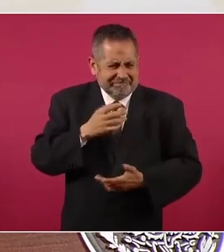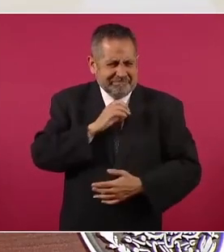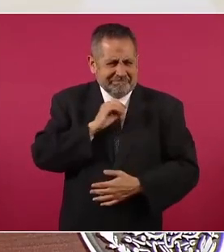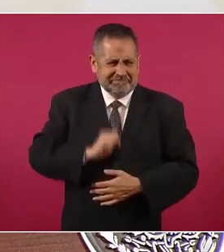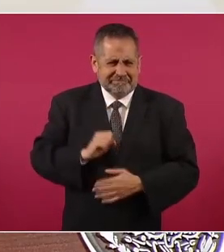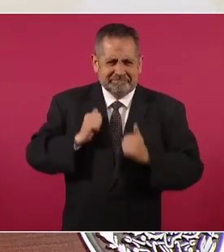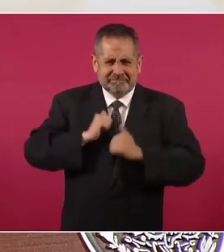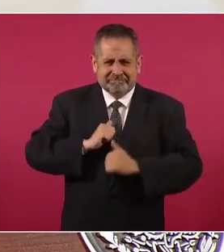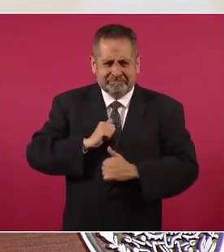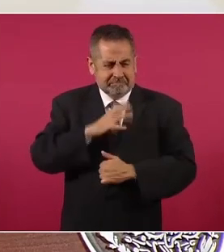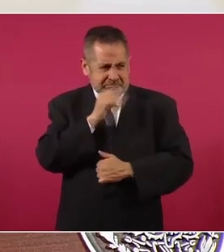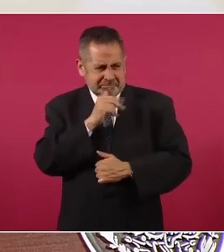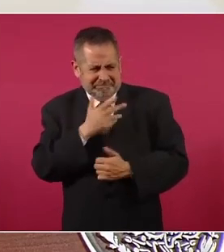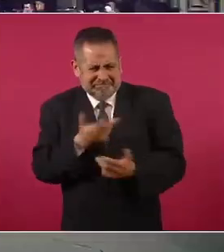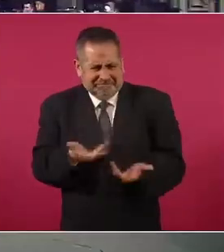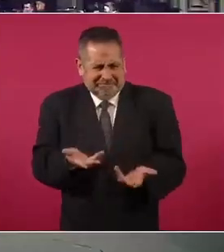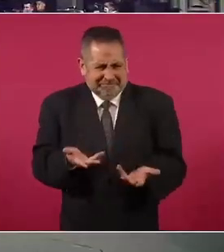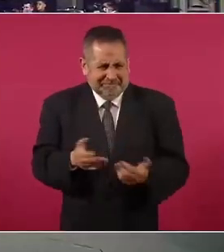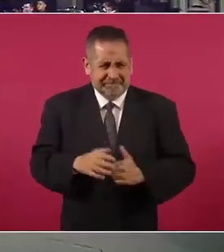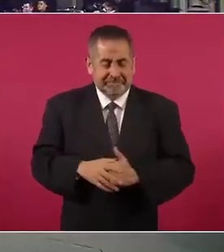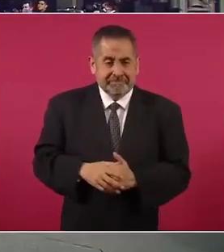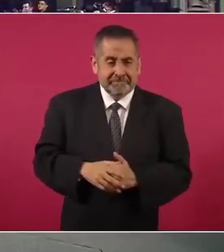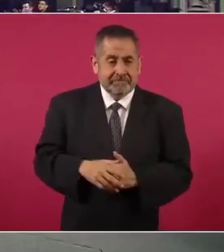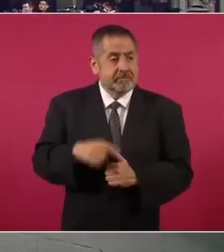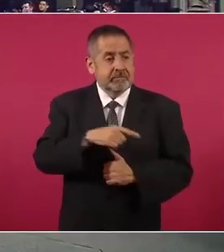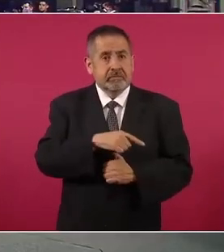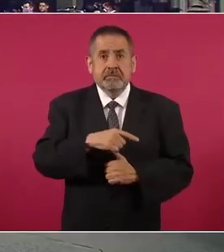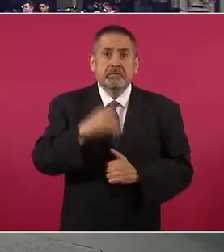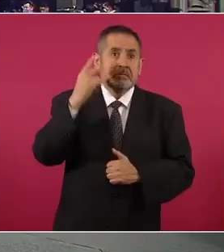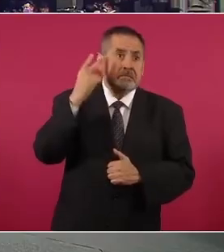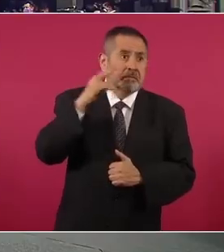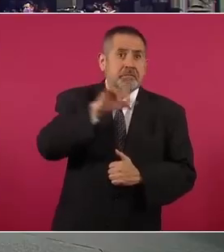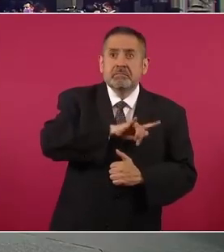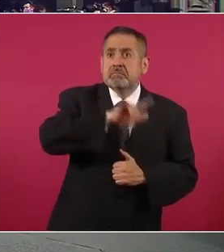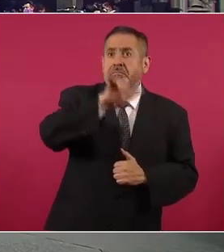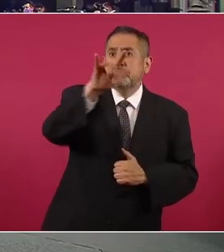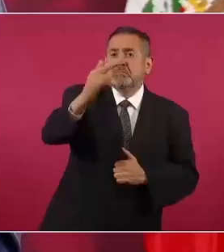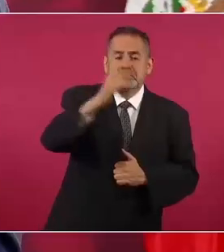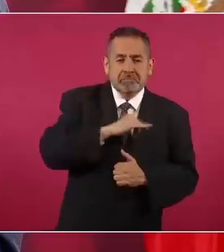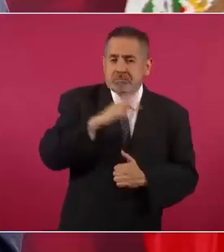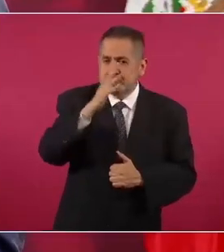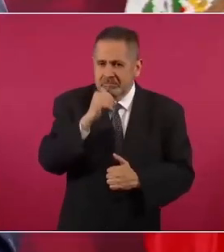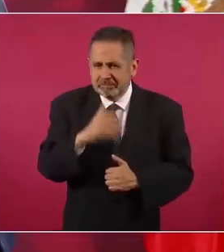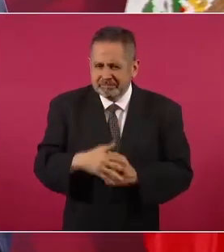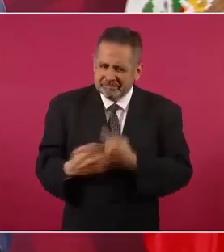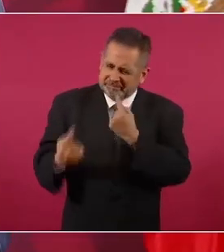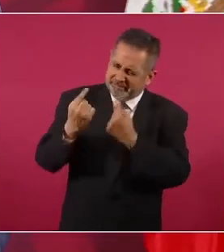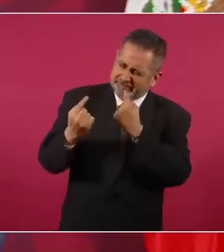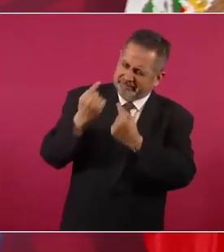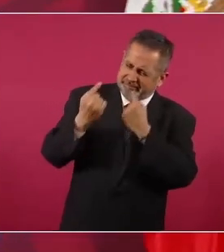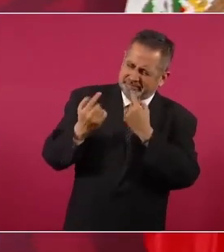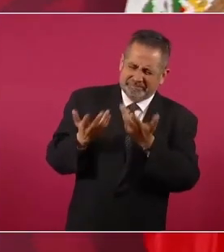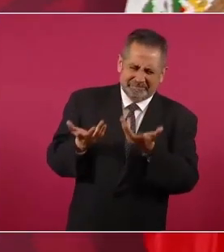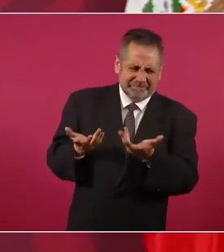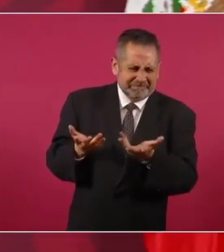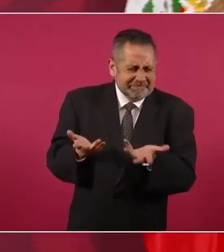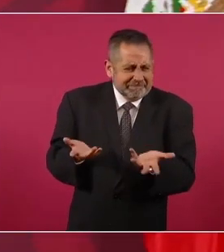no puede viajar en avión. A mí me lo han hecho